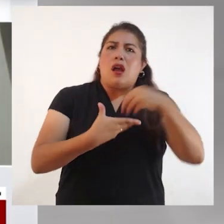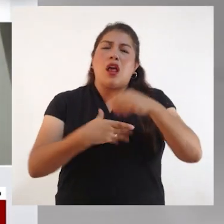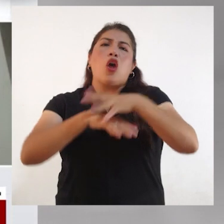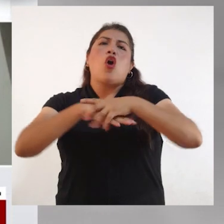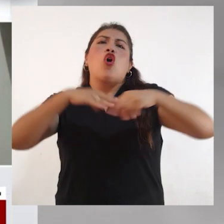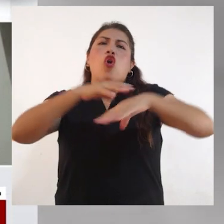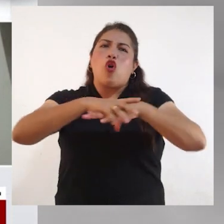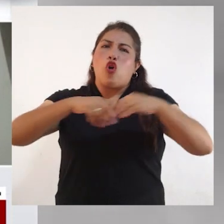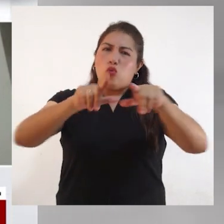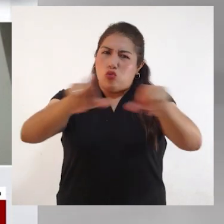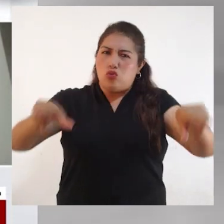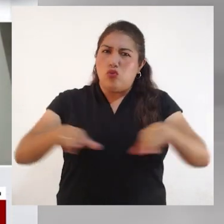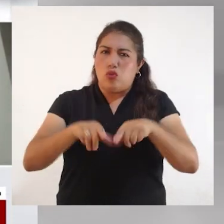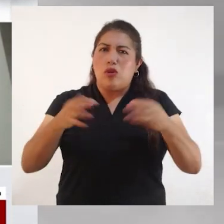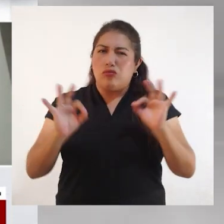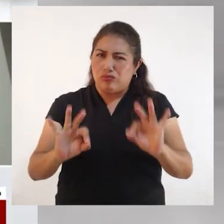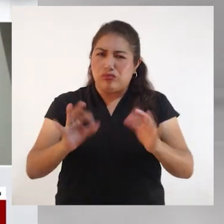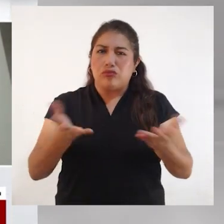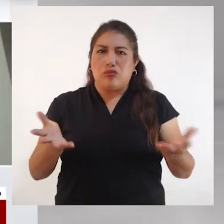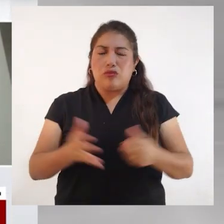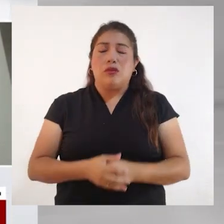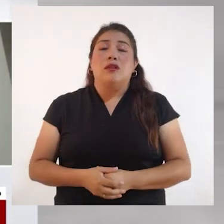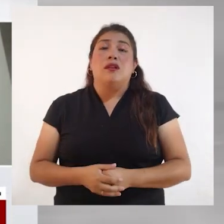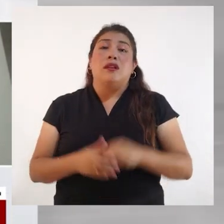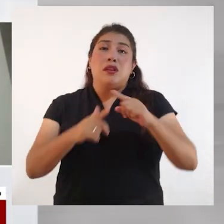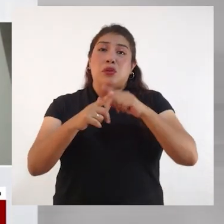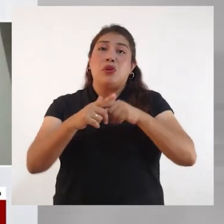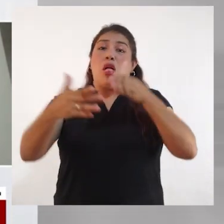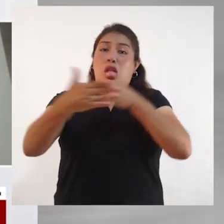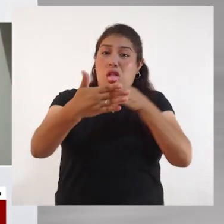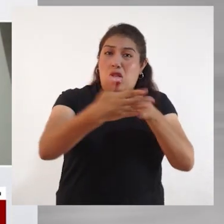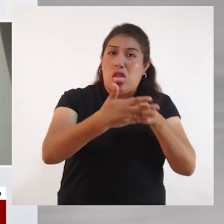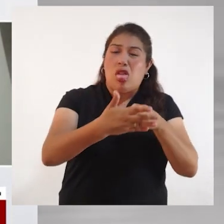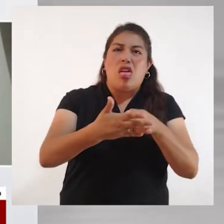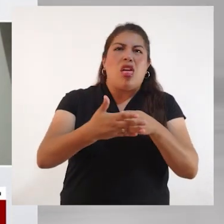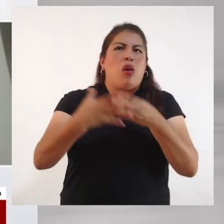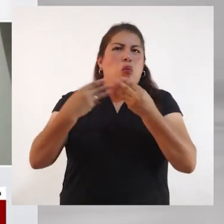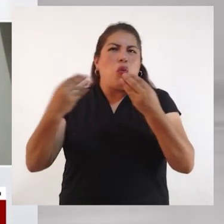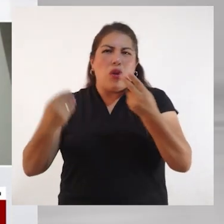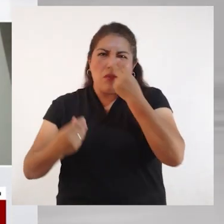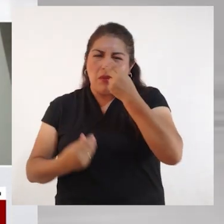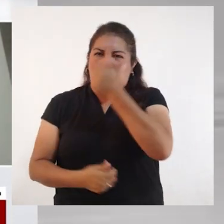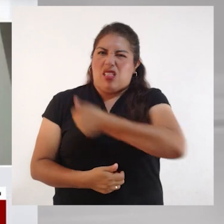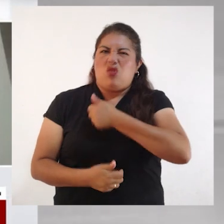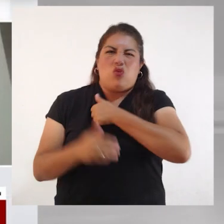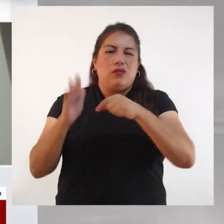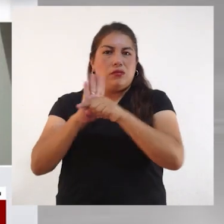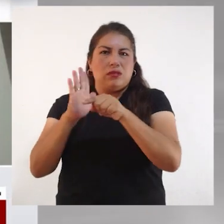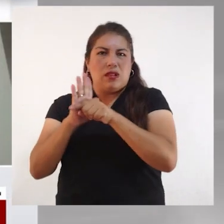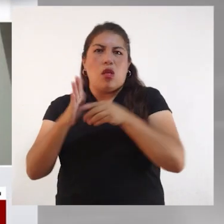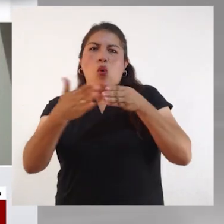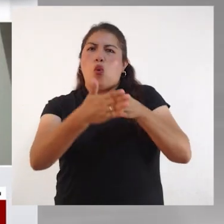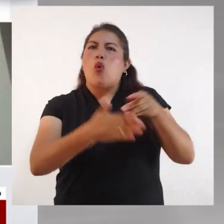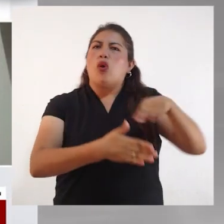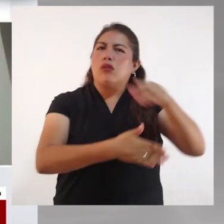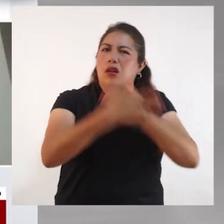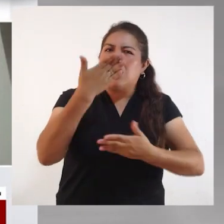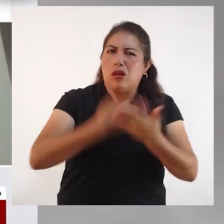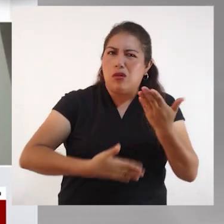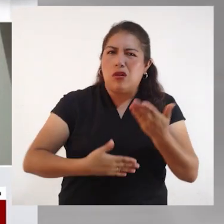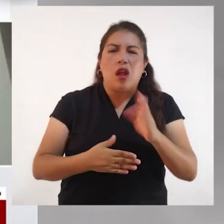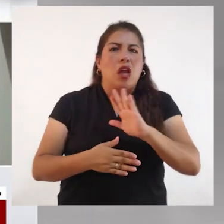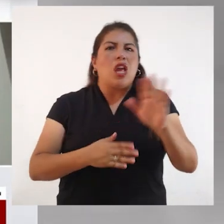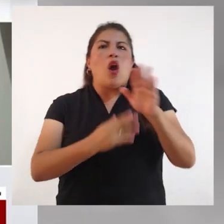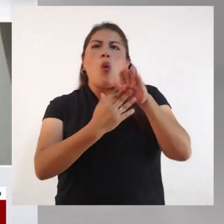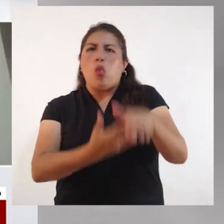en un espacio adecuado y sin que existan pues estas arreglas actitudinales o los prejuicios, los estereotipos y